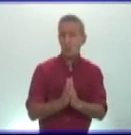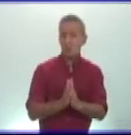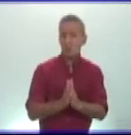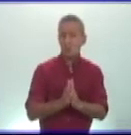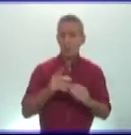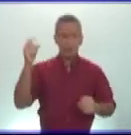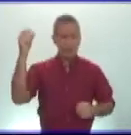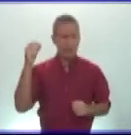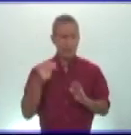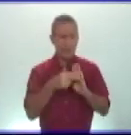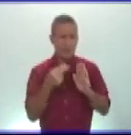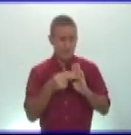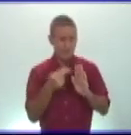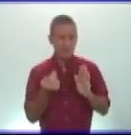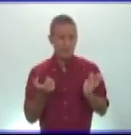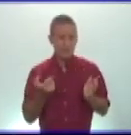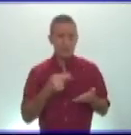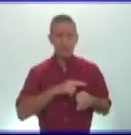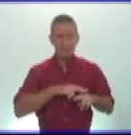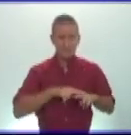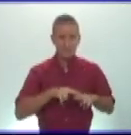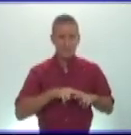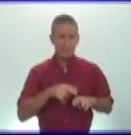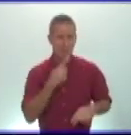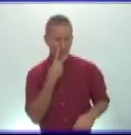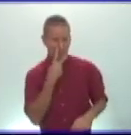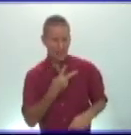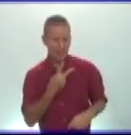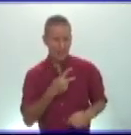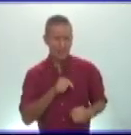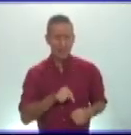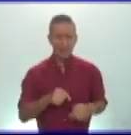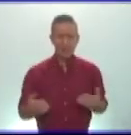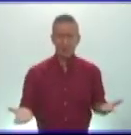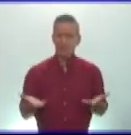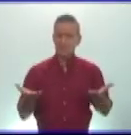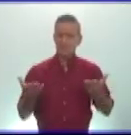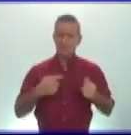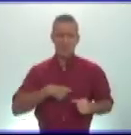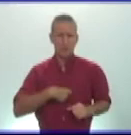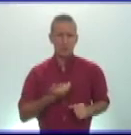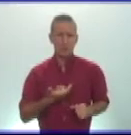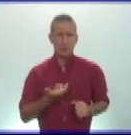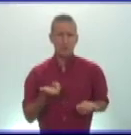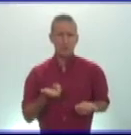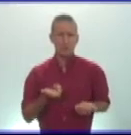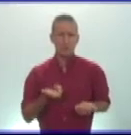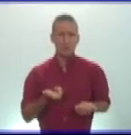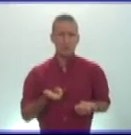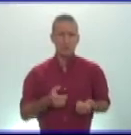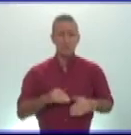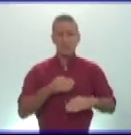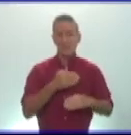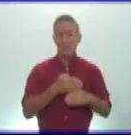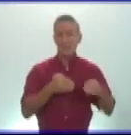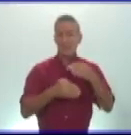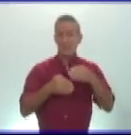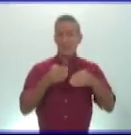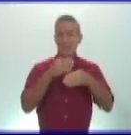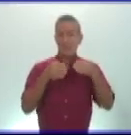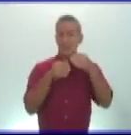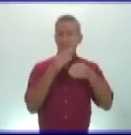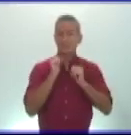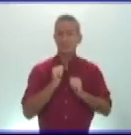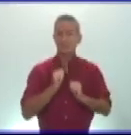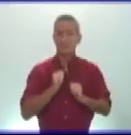de lecturas complementarias un poco también para ver muchachos ese desarrollo cultural en cuanto a la arquitectura en cuanto incluso